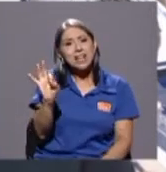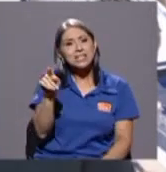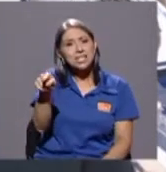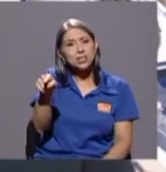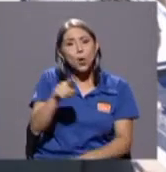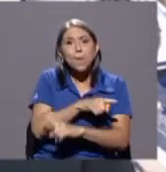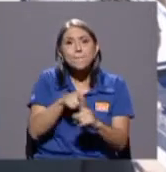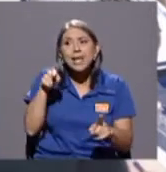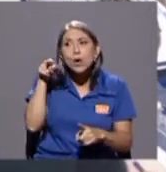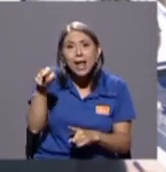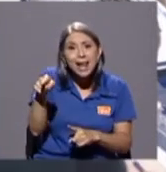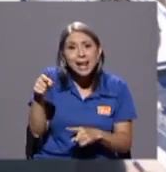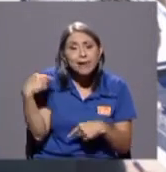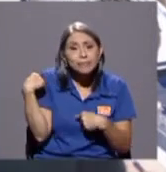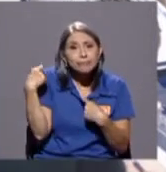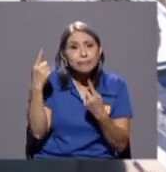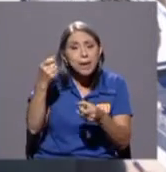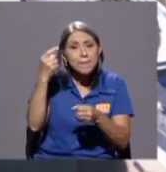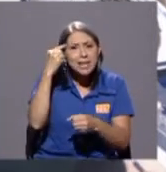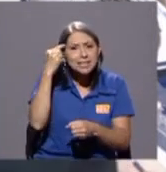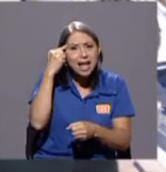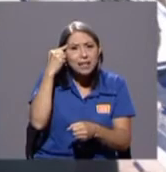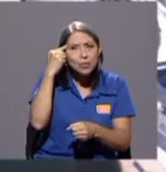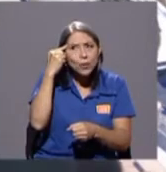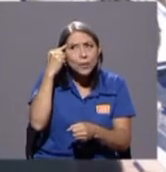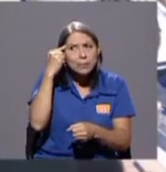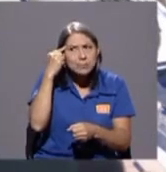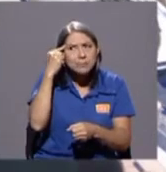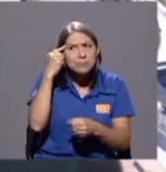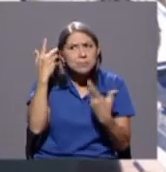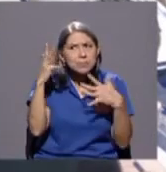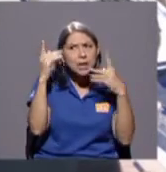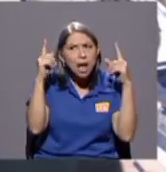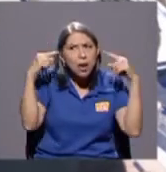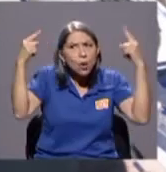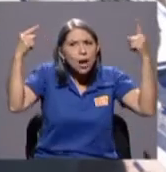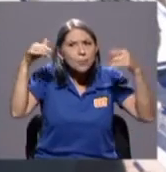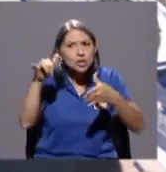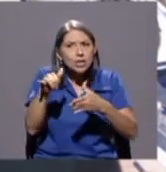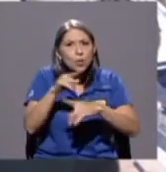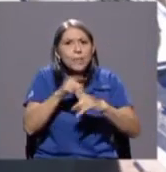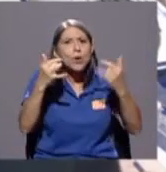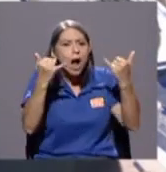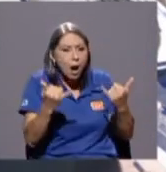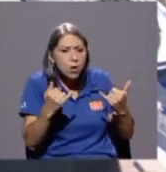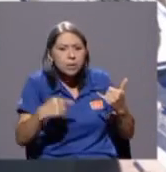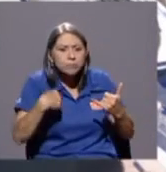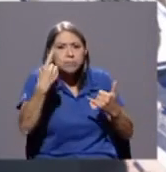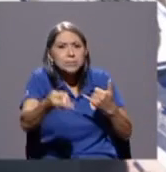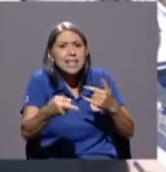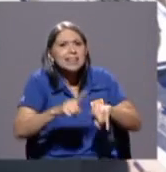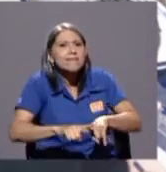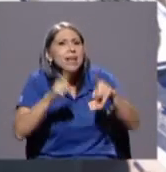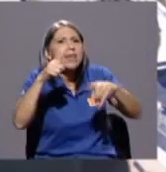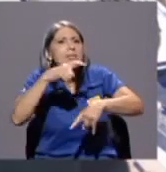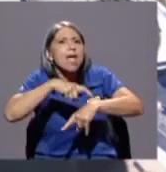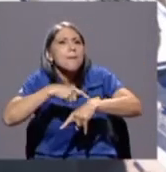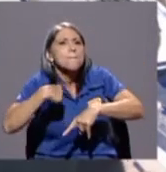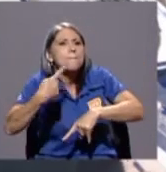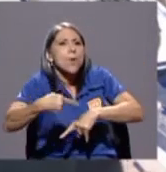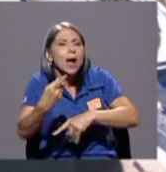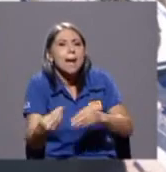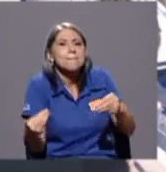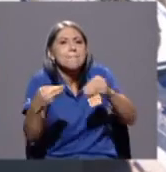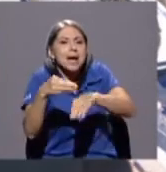pensando bueno logramos eso pero tiene que venir una época diferente una época de más prosperidad una época de